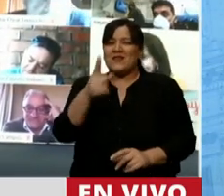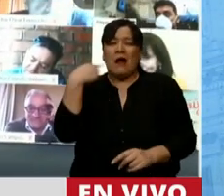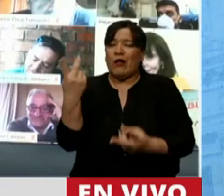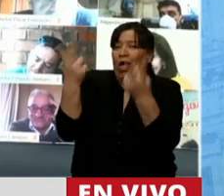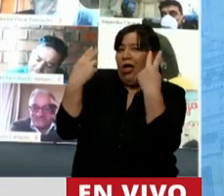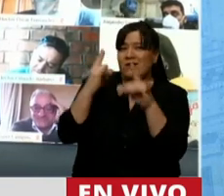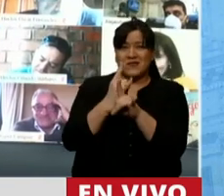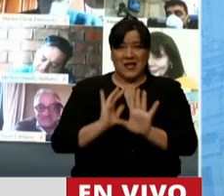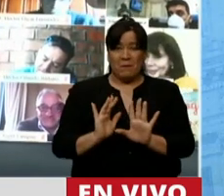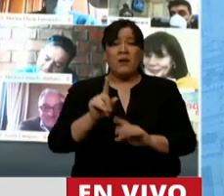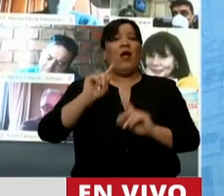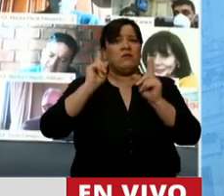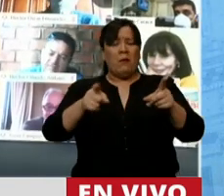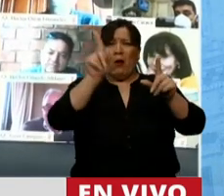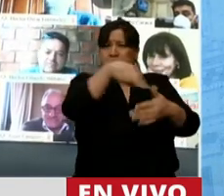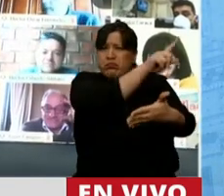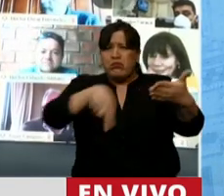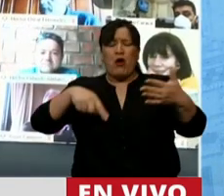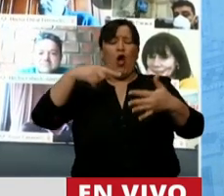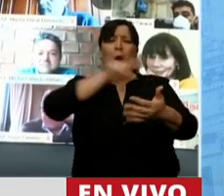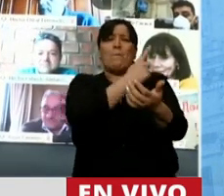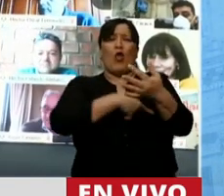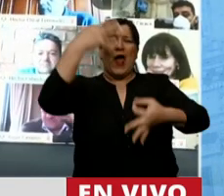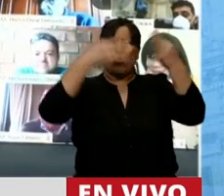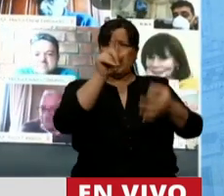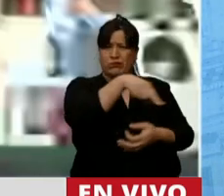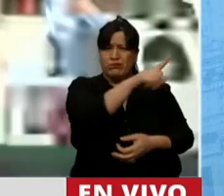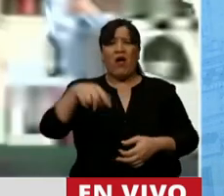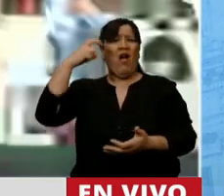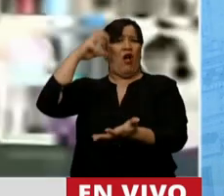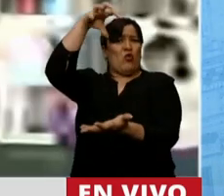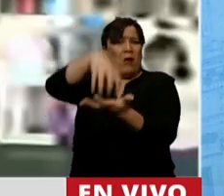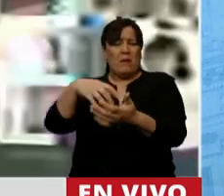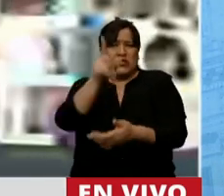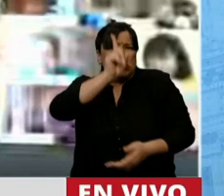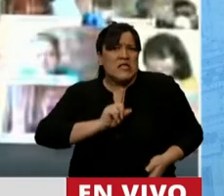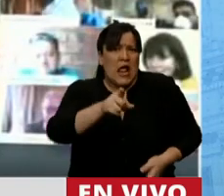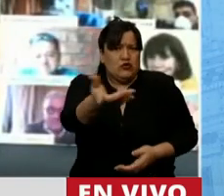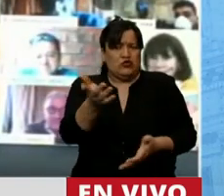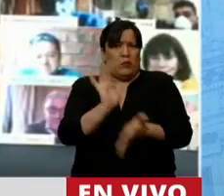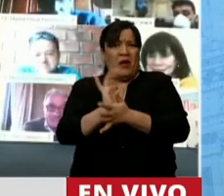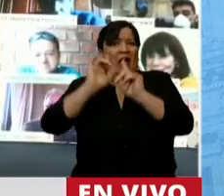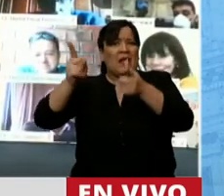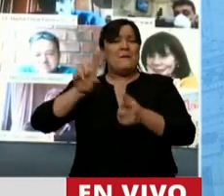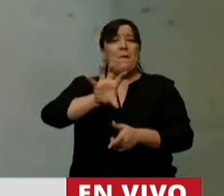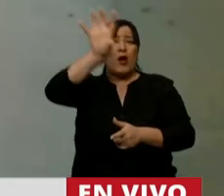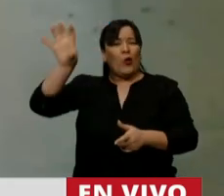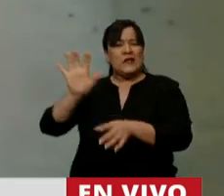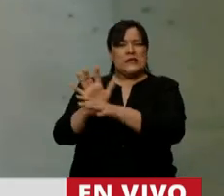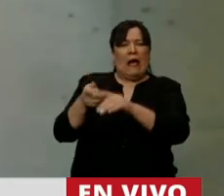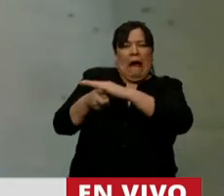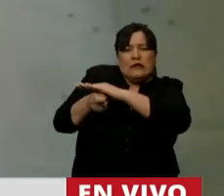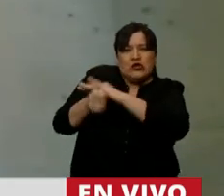han clausurado el poder judicial. Han silenciado el parlamento. Extorsionan a las provincias con plata que es de las provincias.